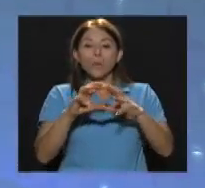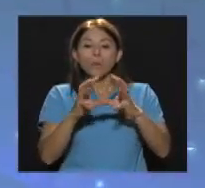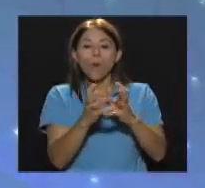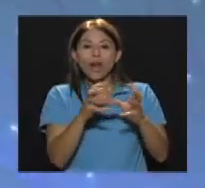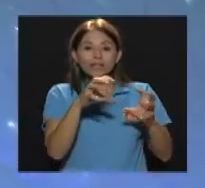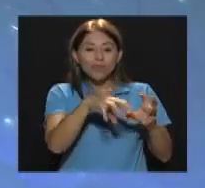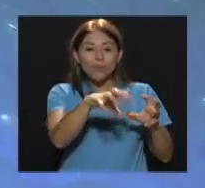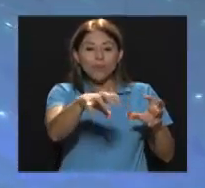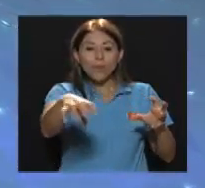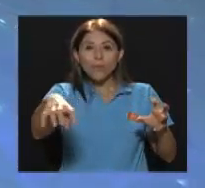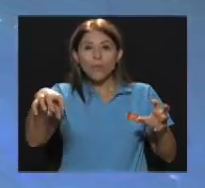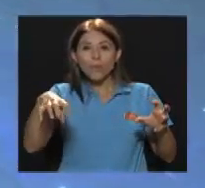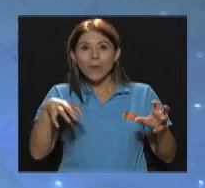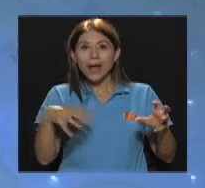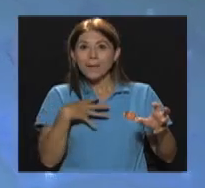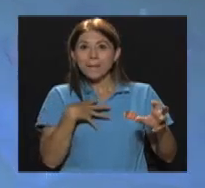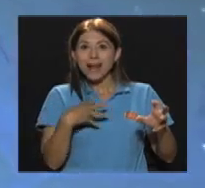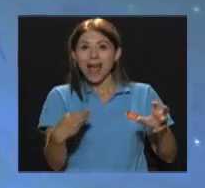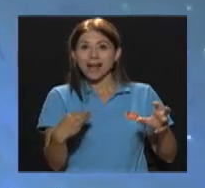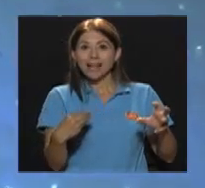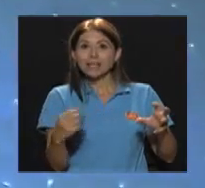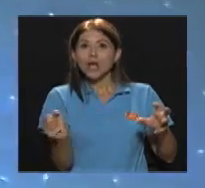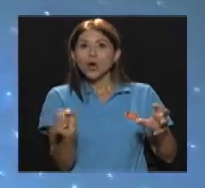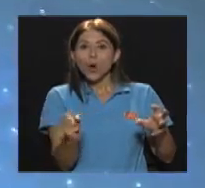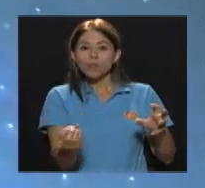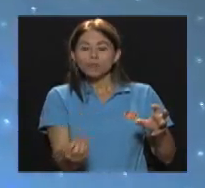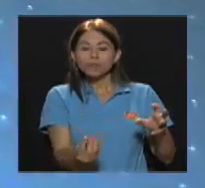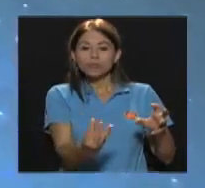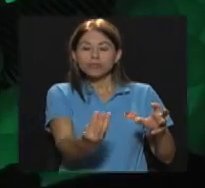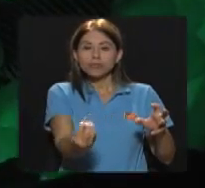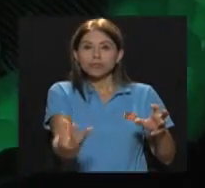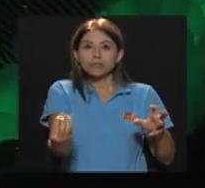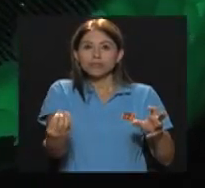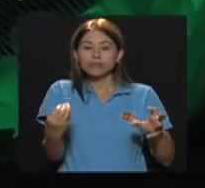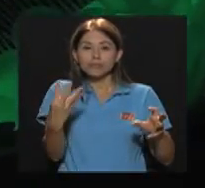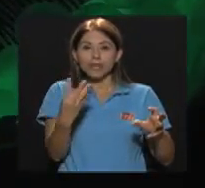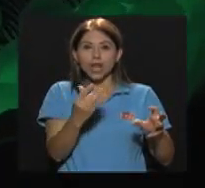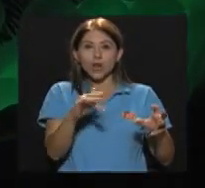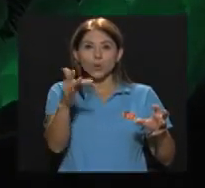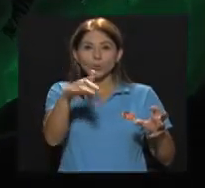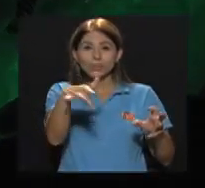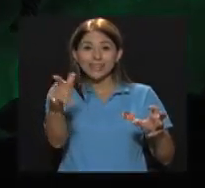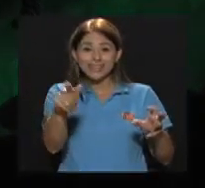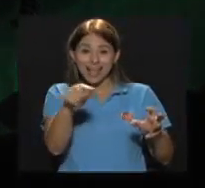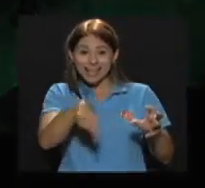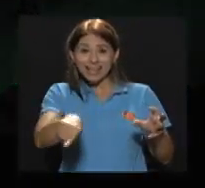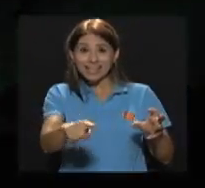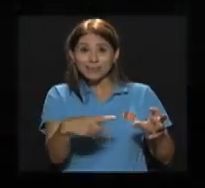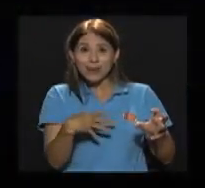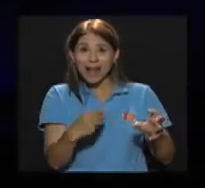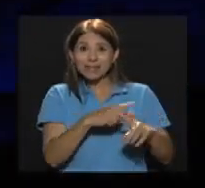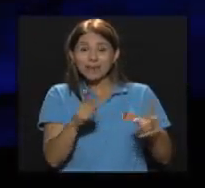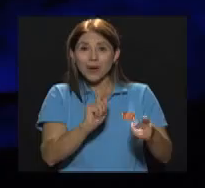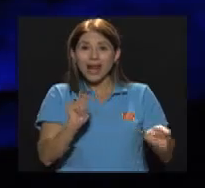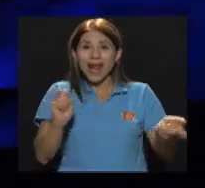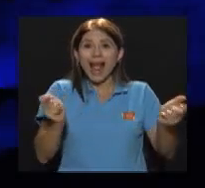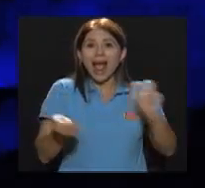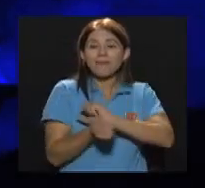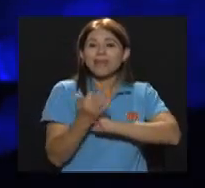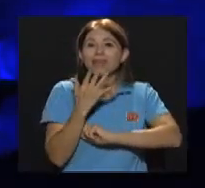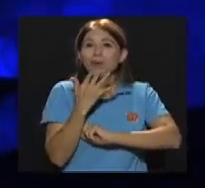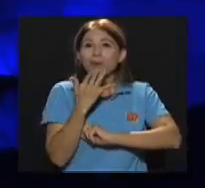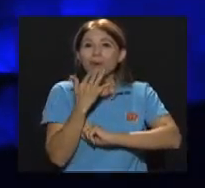con un efecto de luces Cambian de color ¿Verdad? Entonces Este Los niños quedan cubiertos Completamente Por Por las